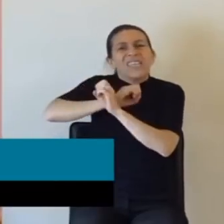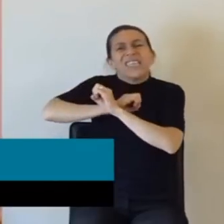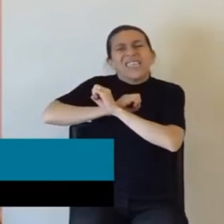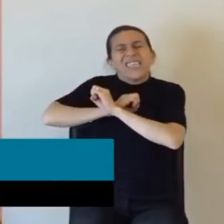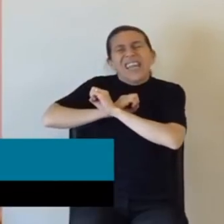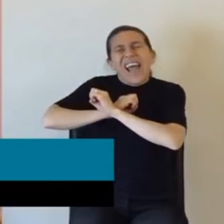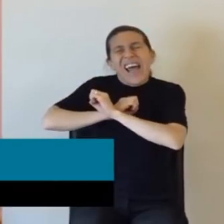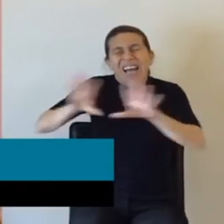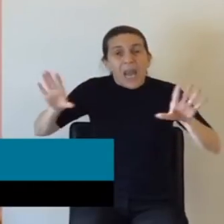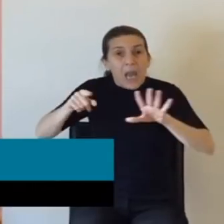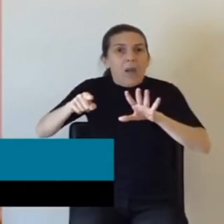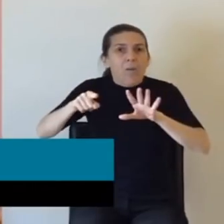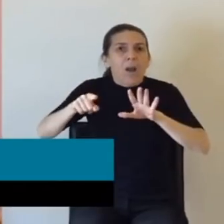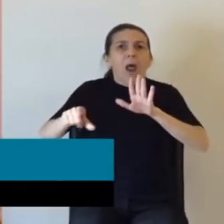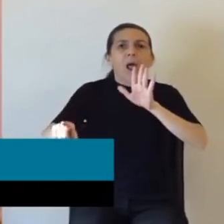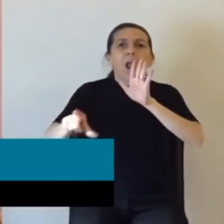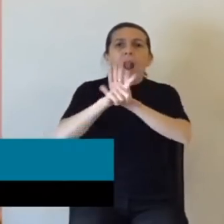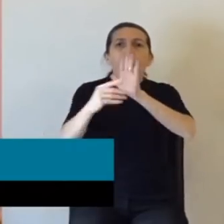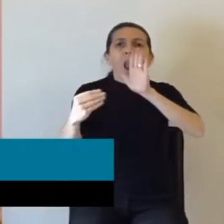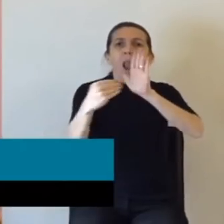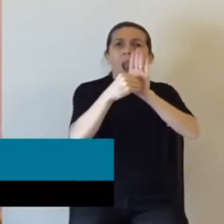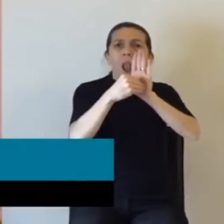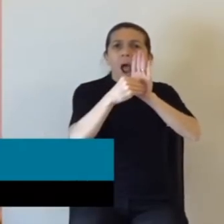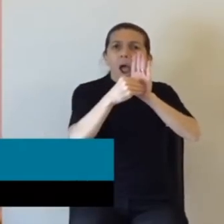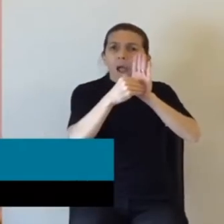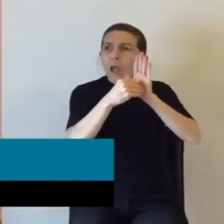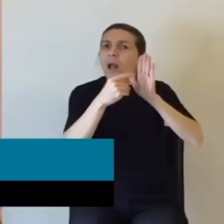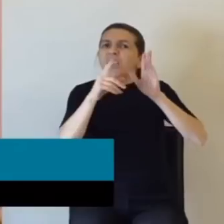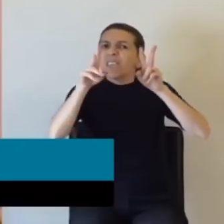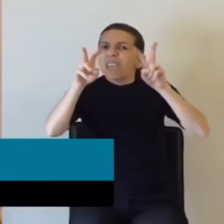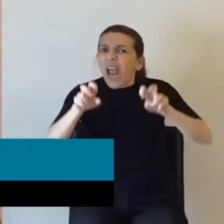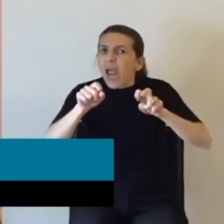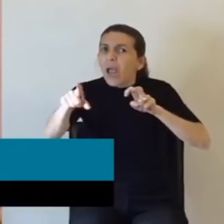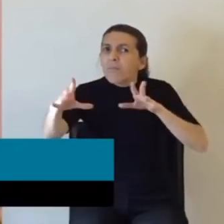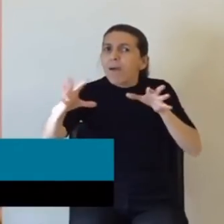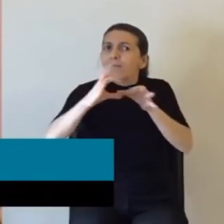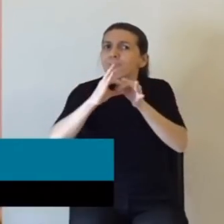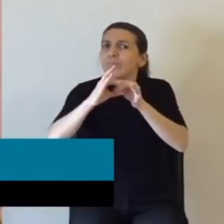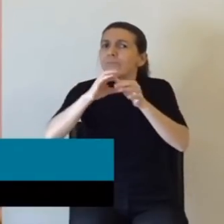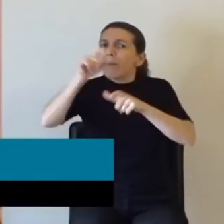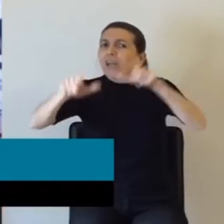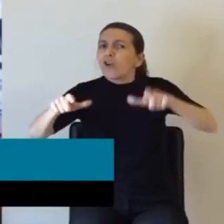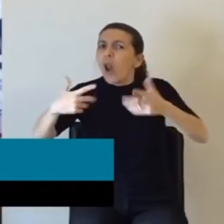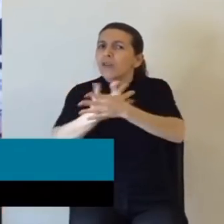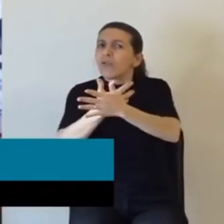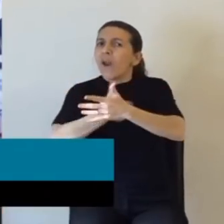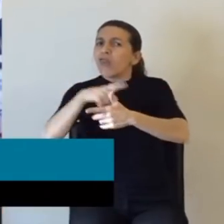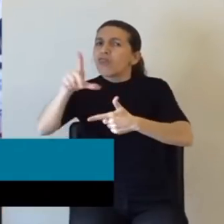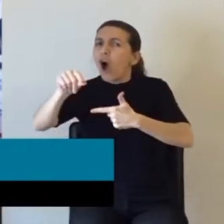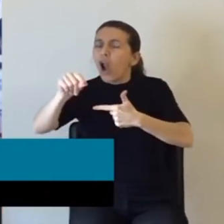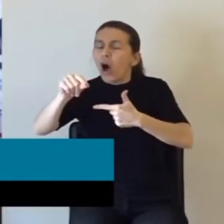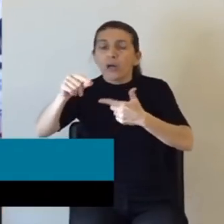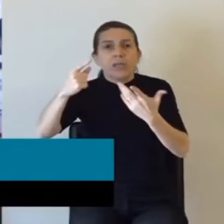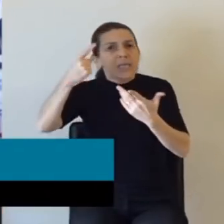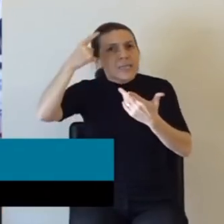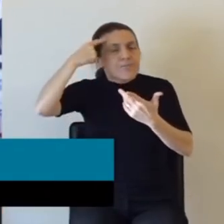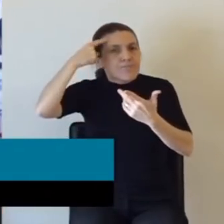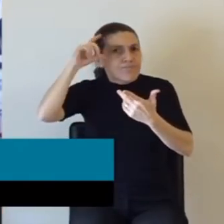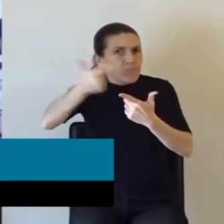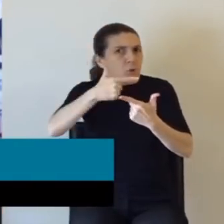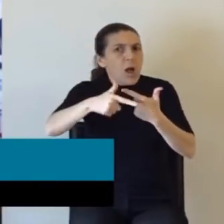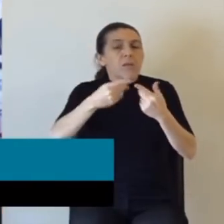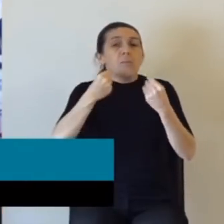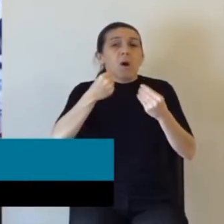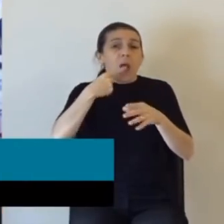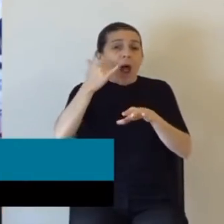legislar en base al dolor de las víctimas y por fuera de cualquier racionalidad. Comenzó una espiral de inflación